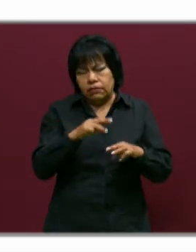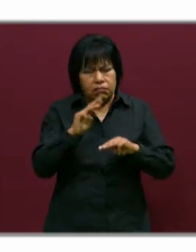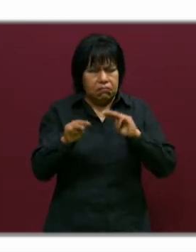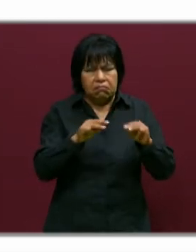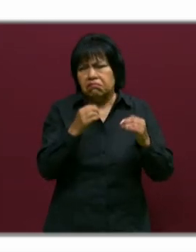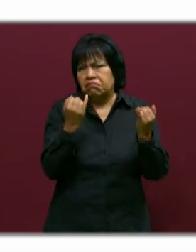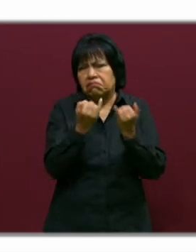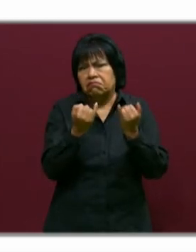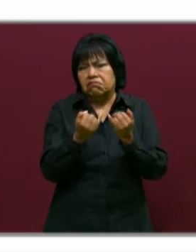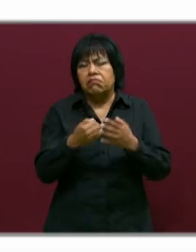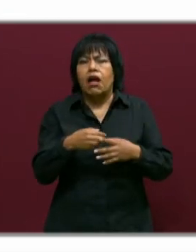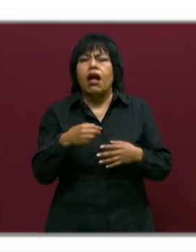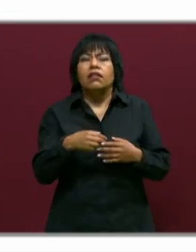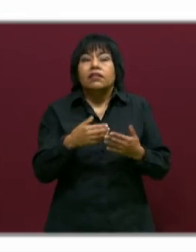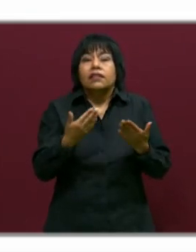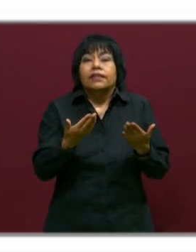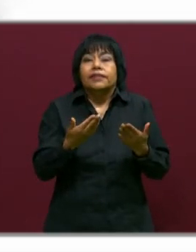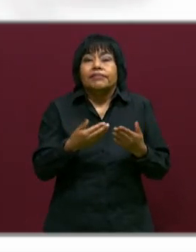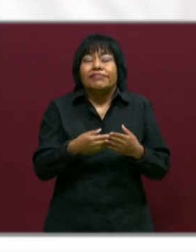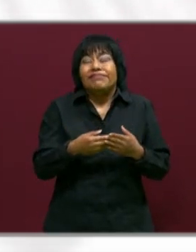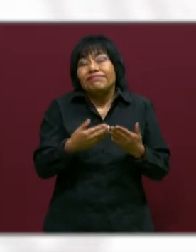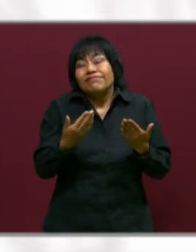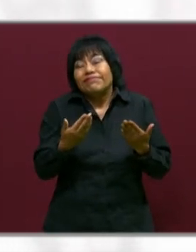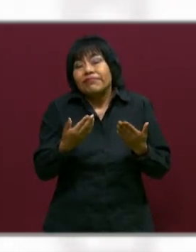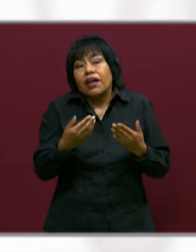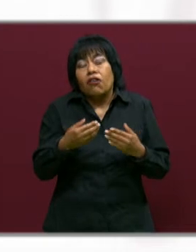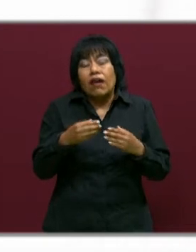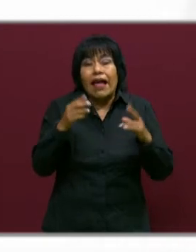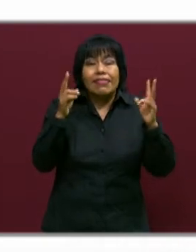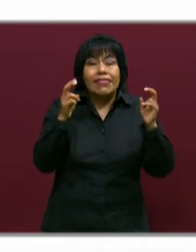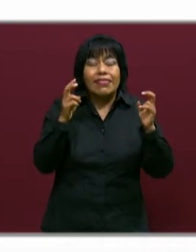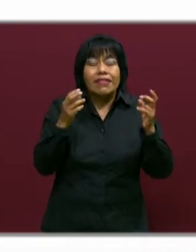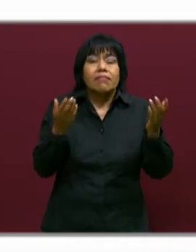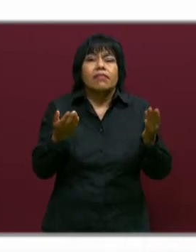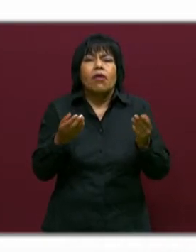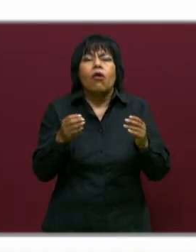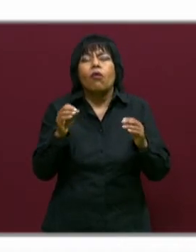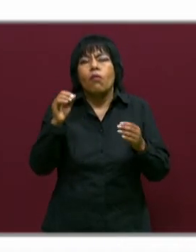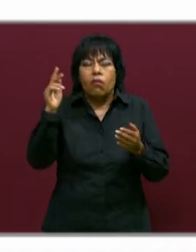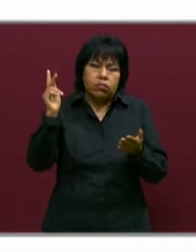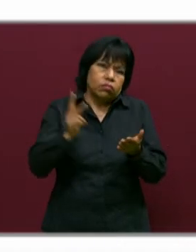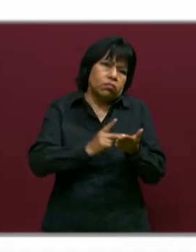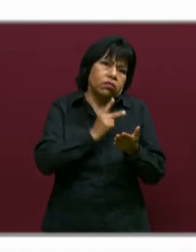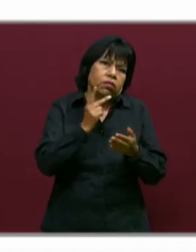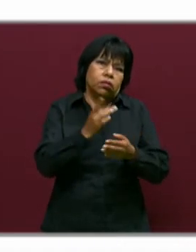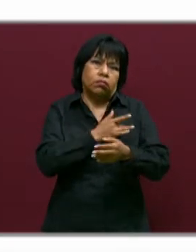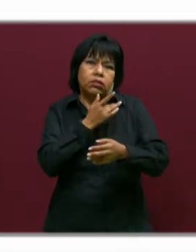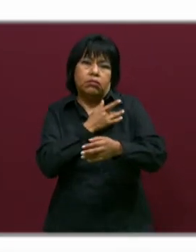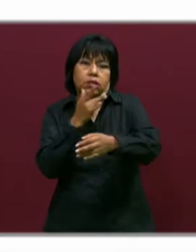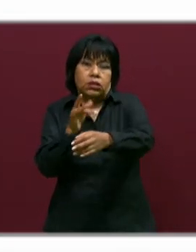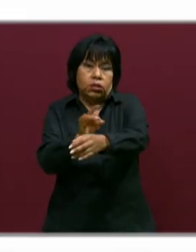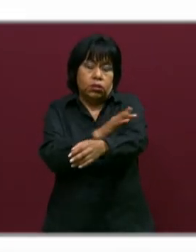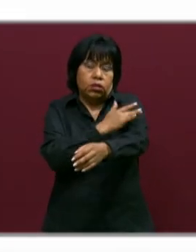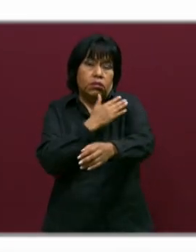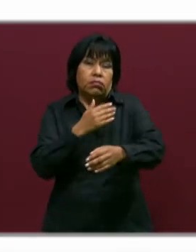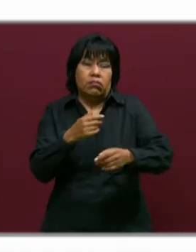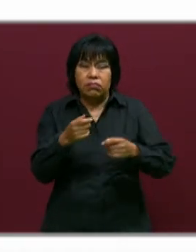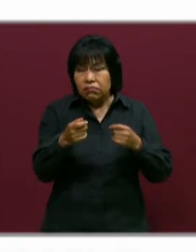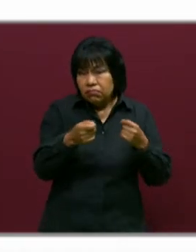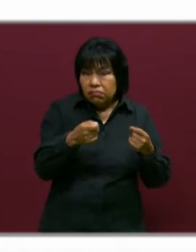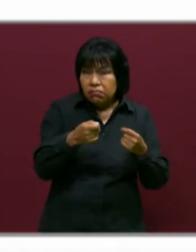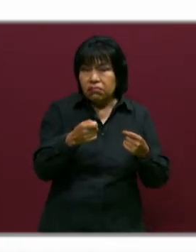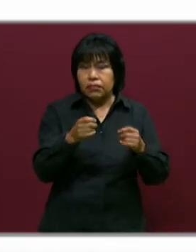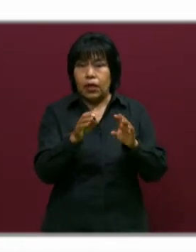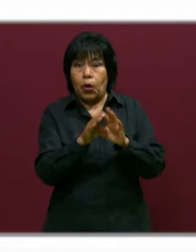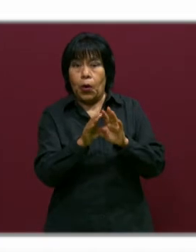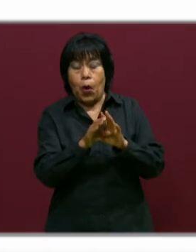nos meten en este tema de volver a tocar las emociones, ya que es un punto,